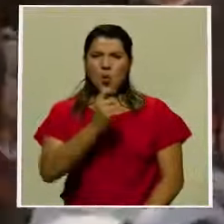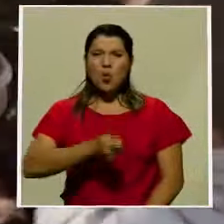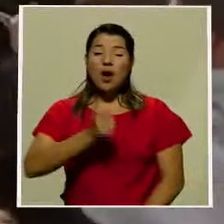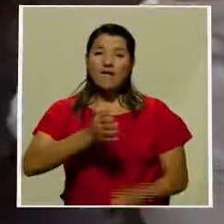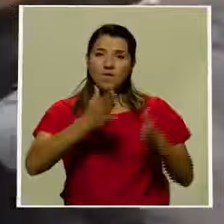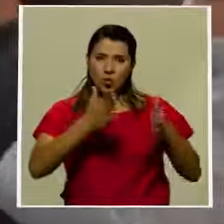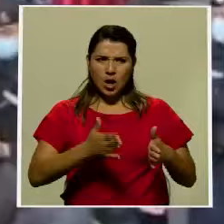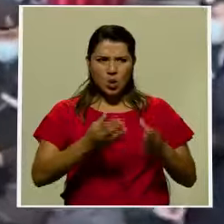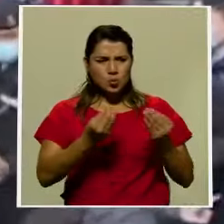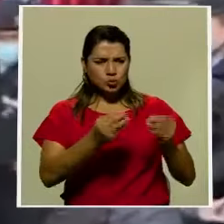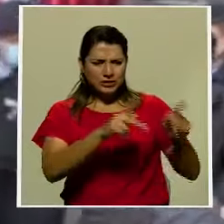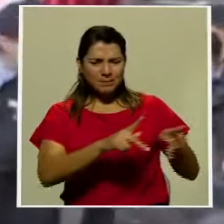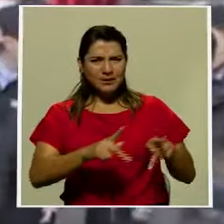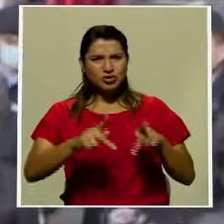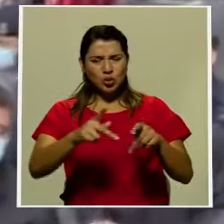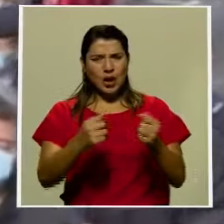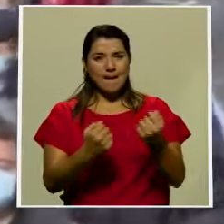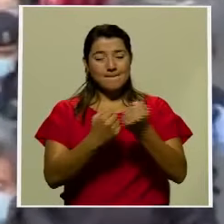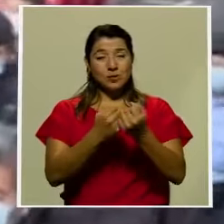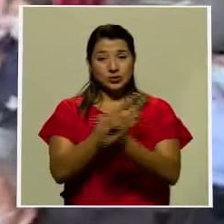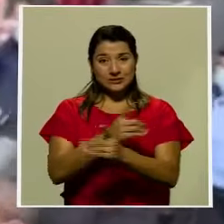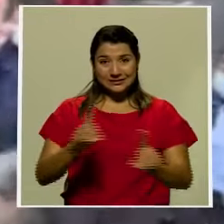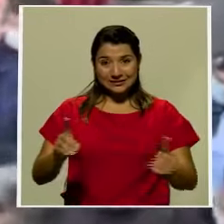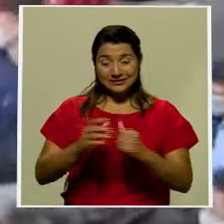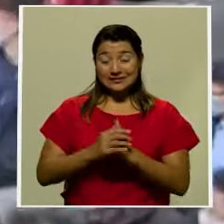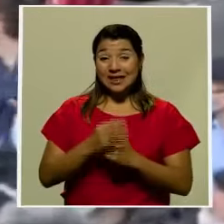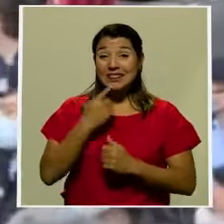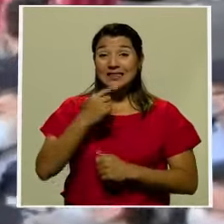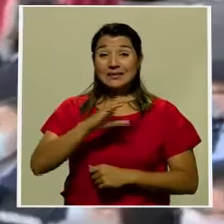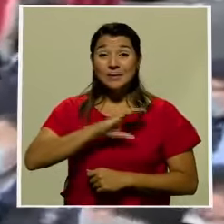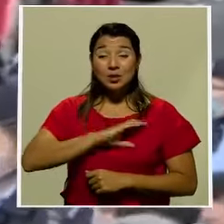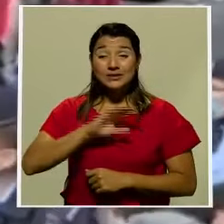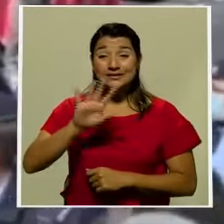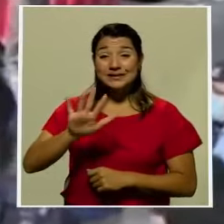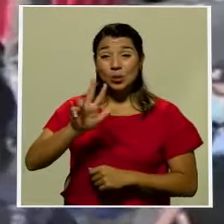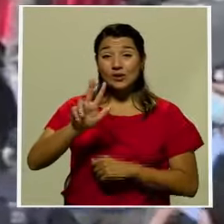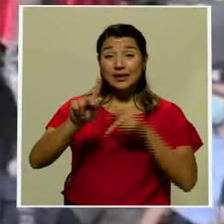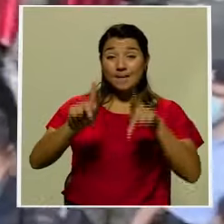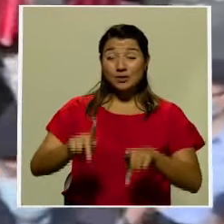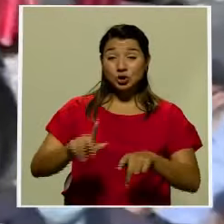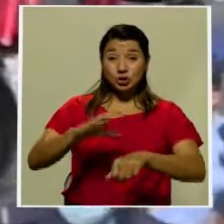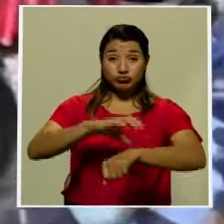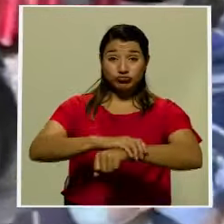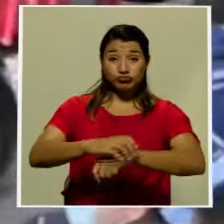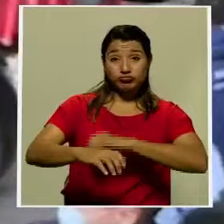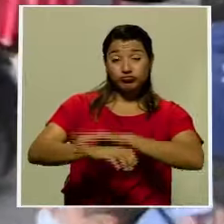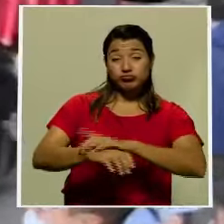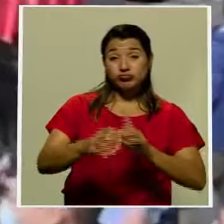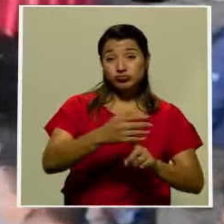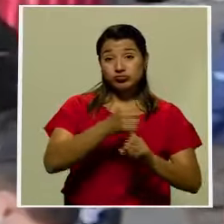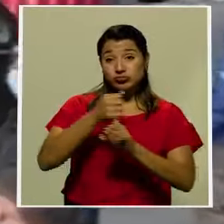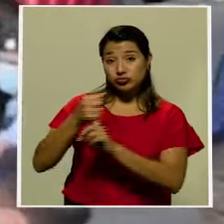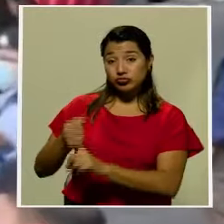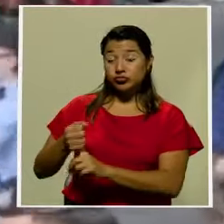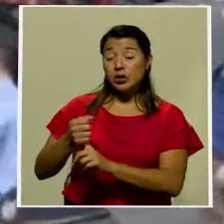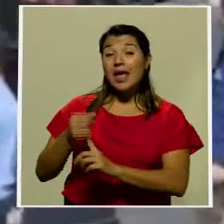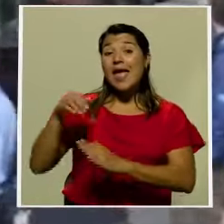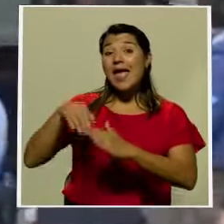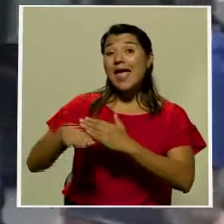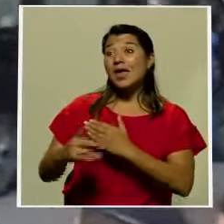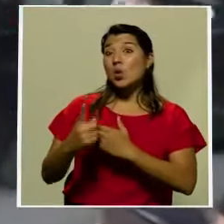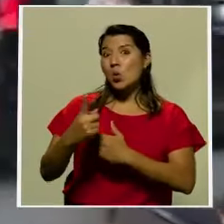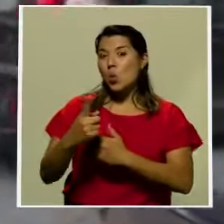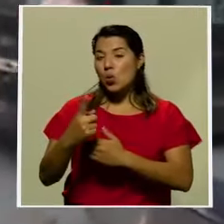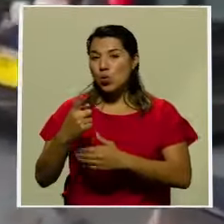-democracia. La policía confirmó que 53 personas fueron detenidas por subversión en un operativo en el que